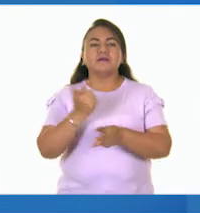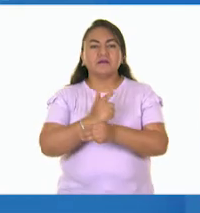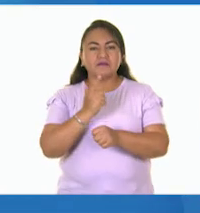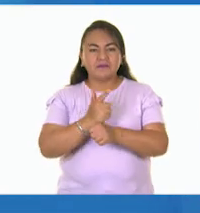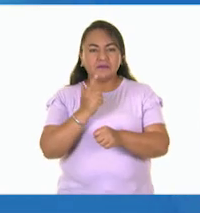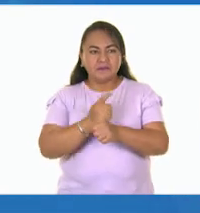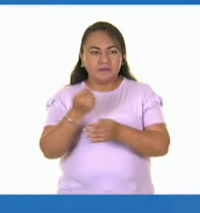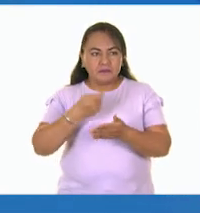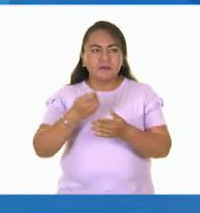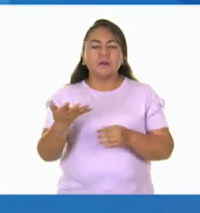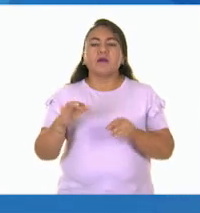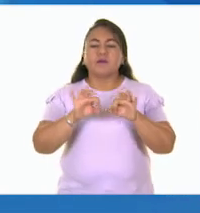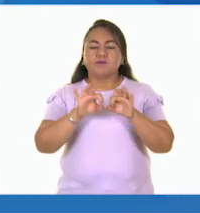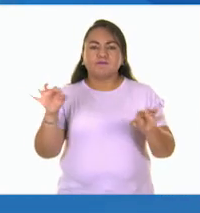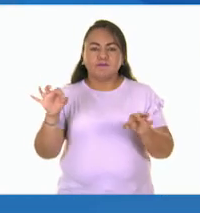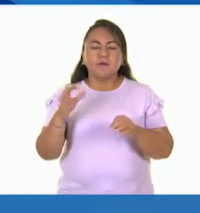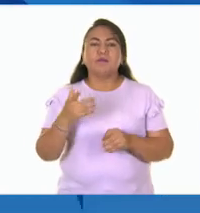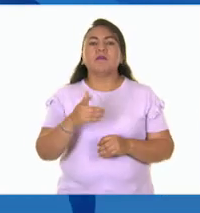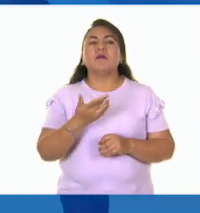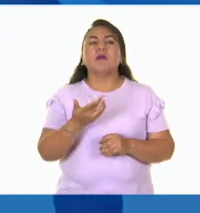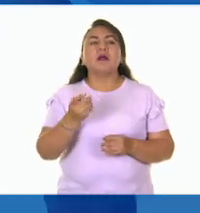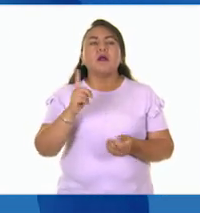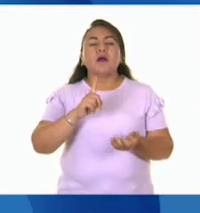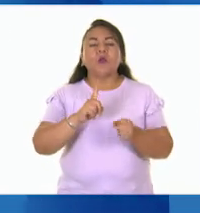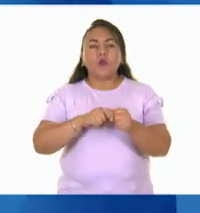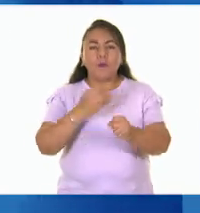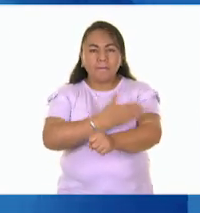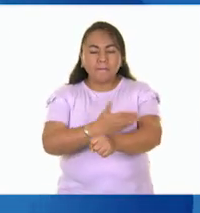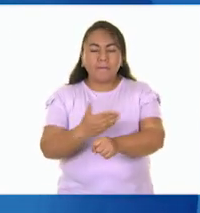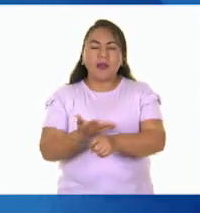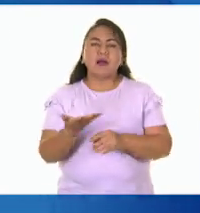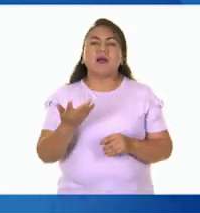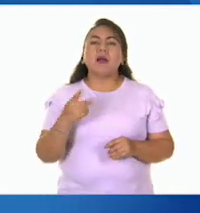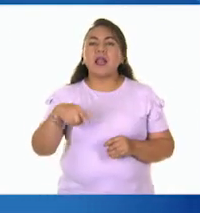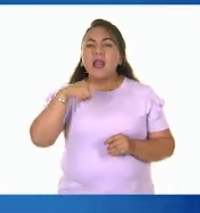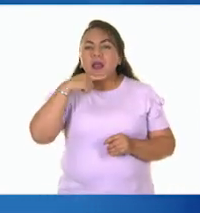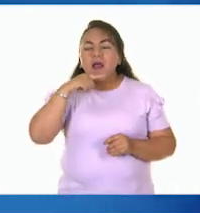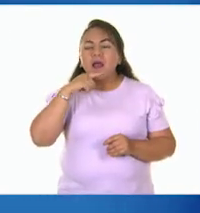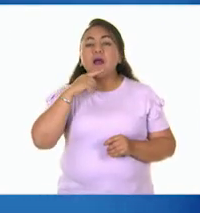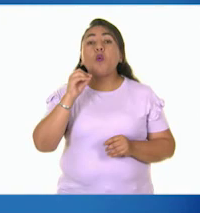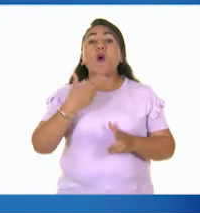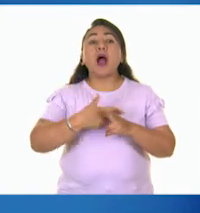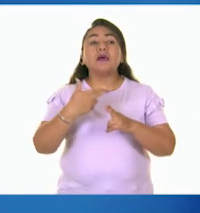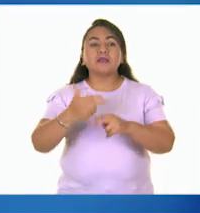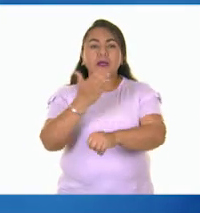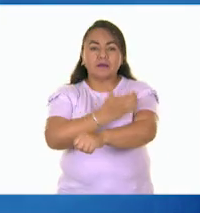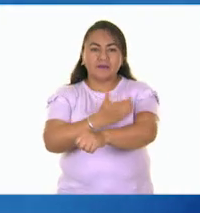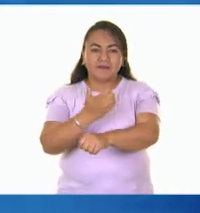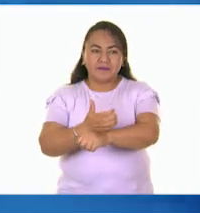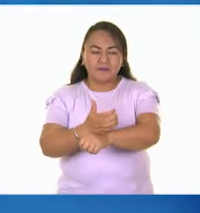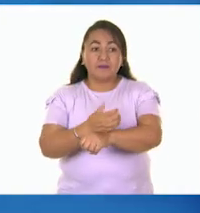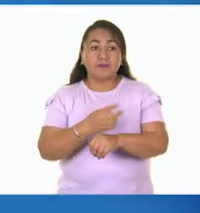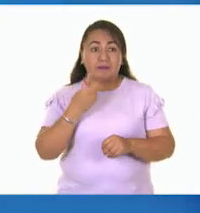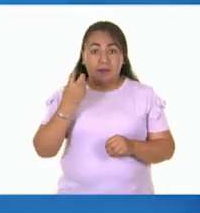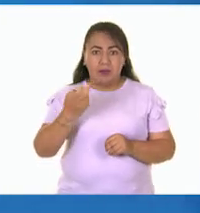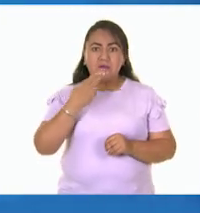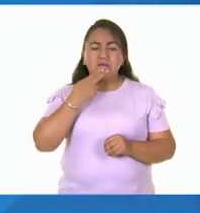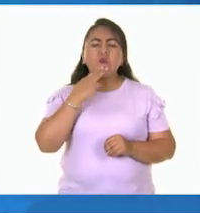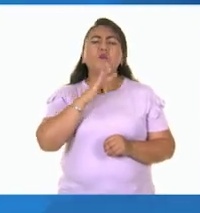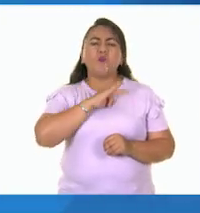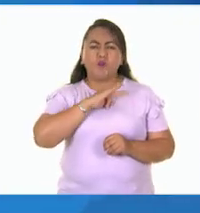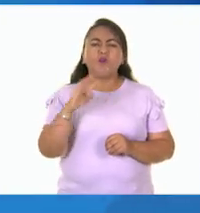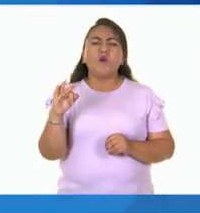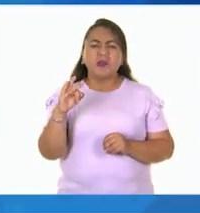colores de madera, lápiz o bolígrafo e incluso carbón. Esta técnica se puede